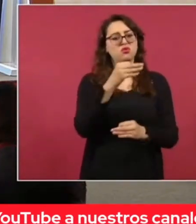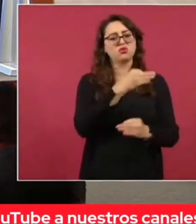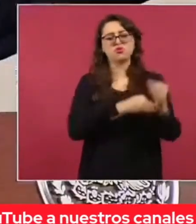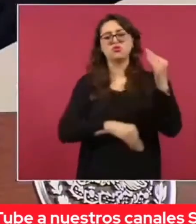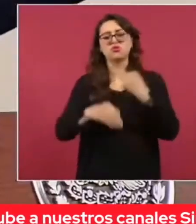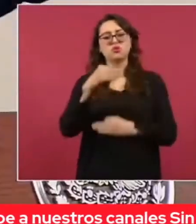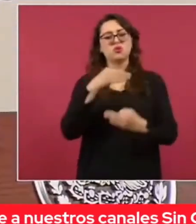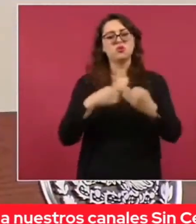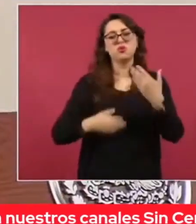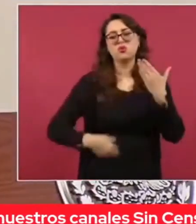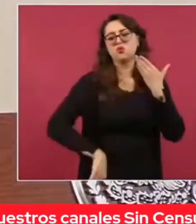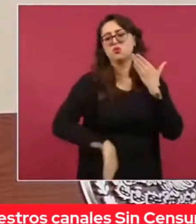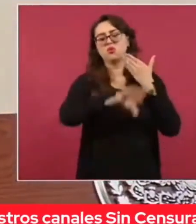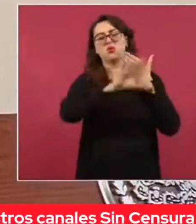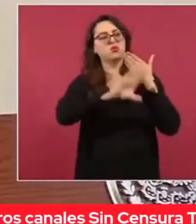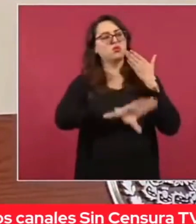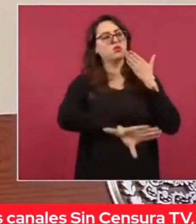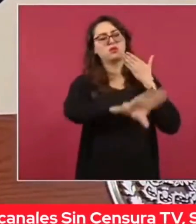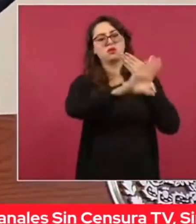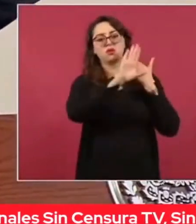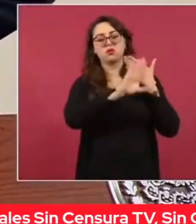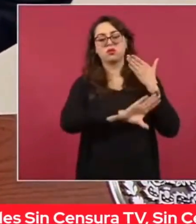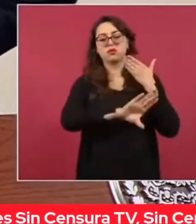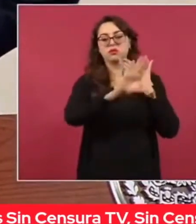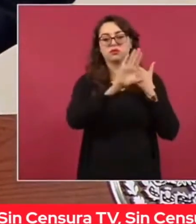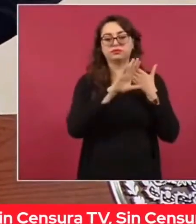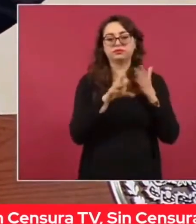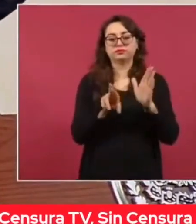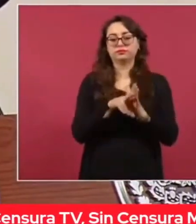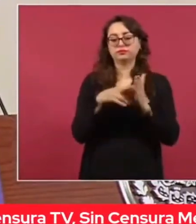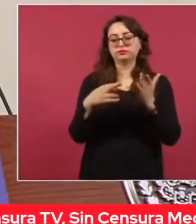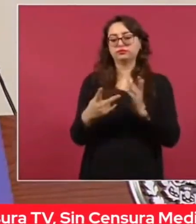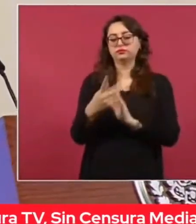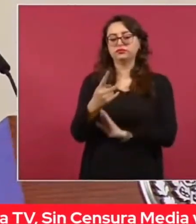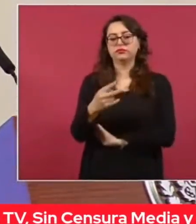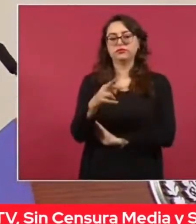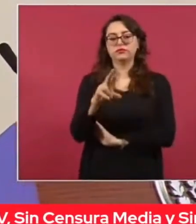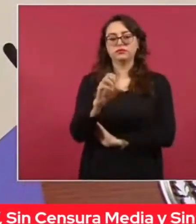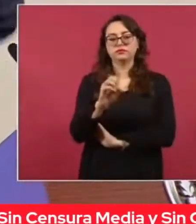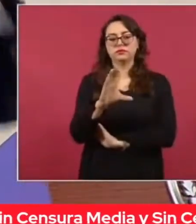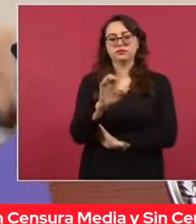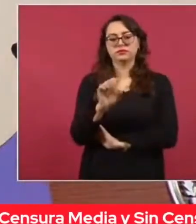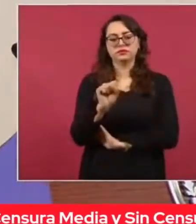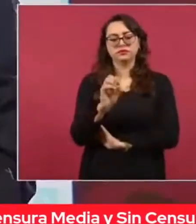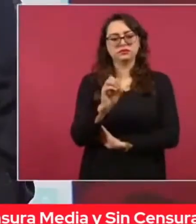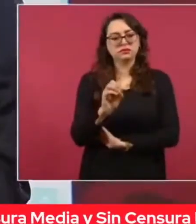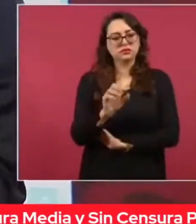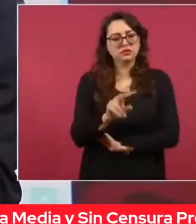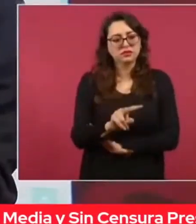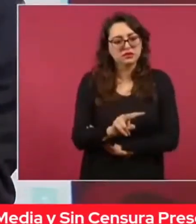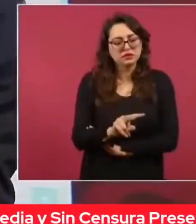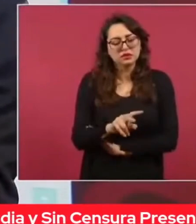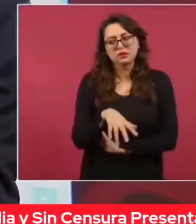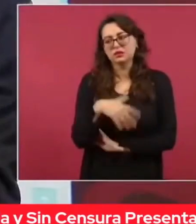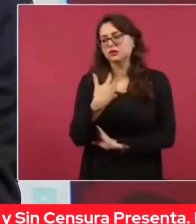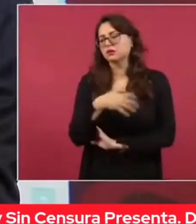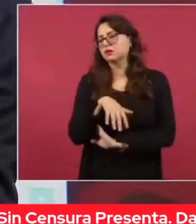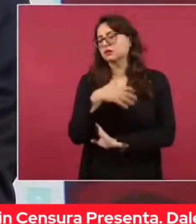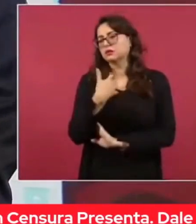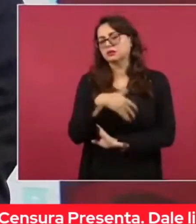Proceso. Qué barbaridad. Qué pena. Ajena.